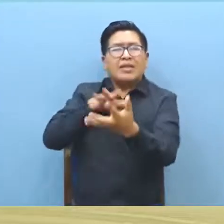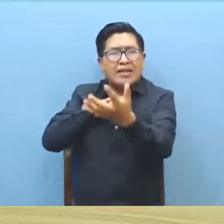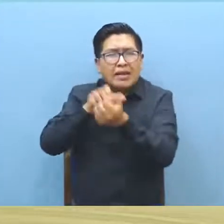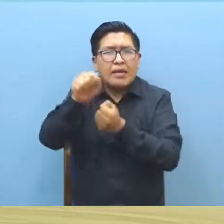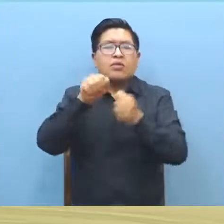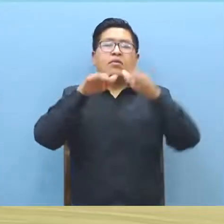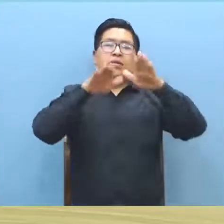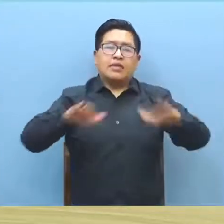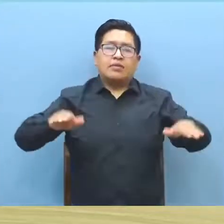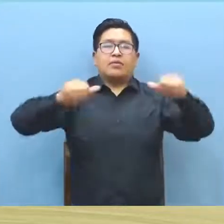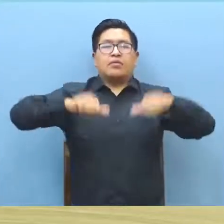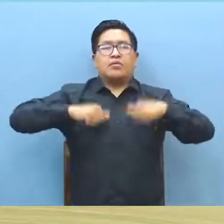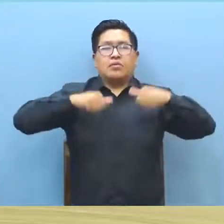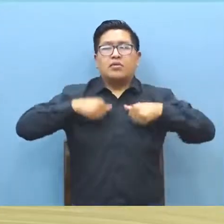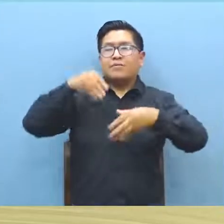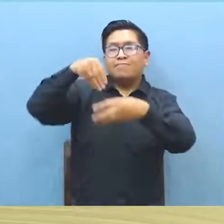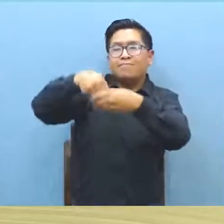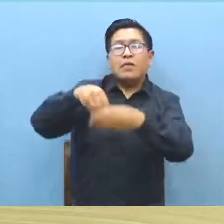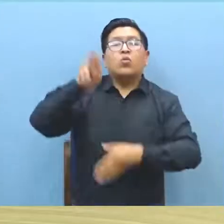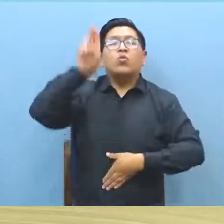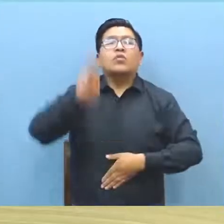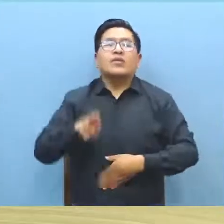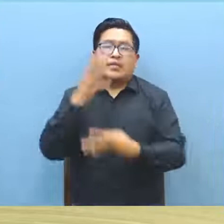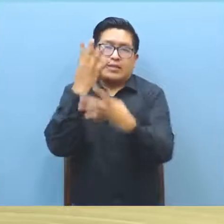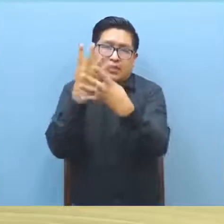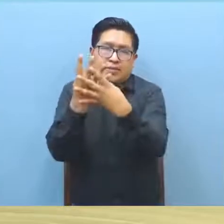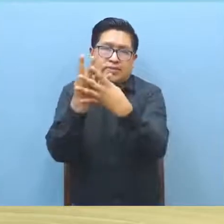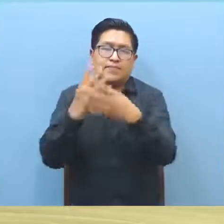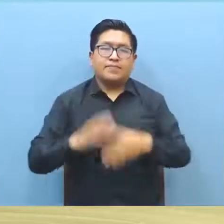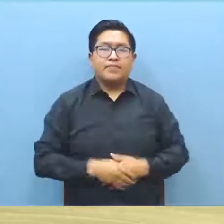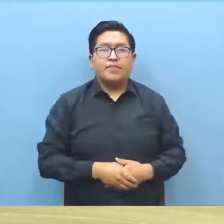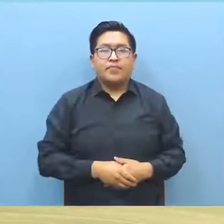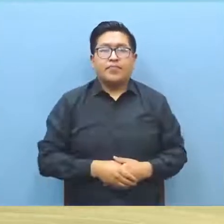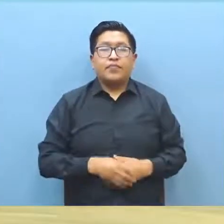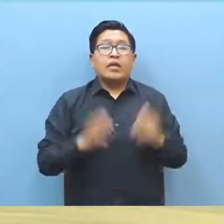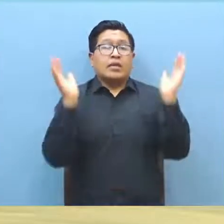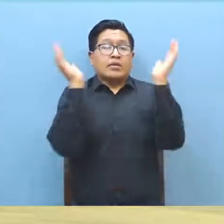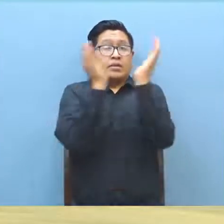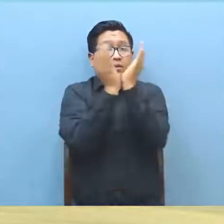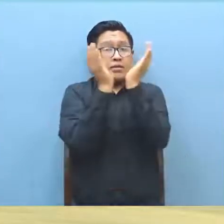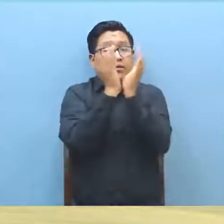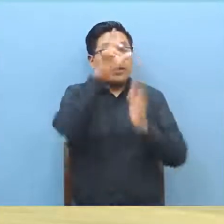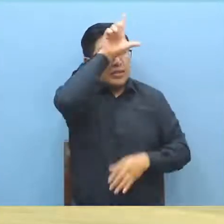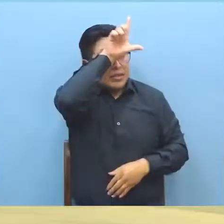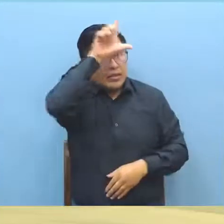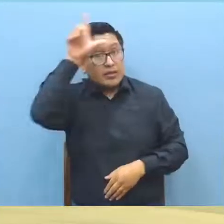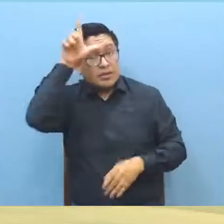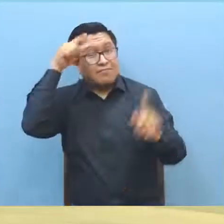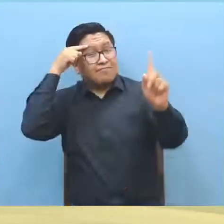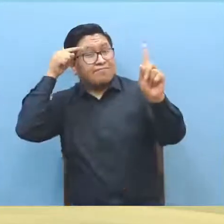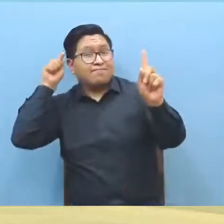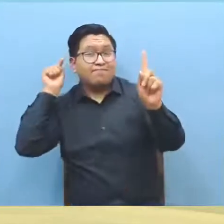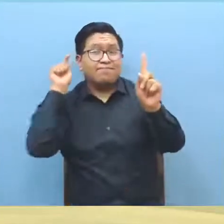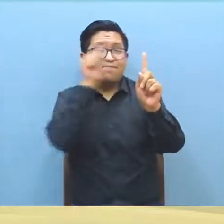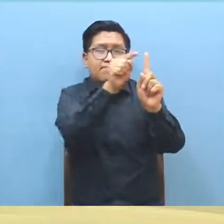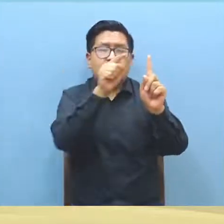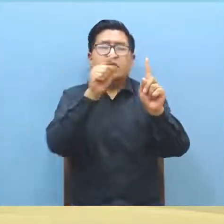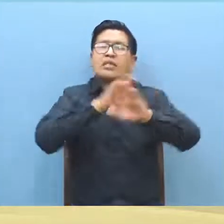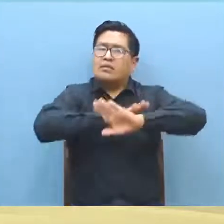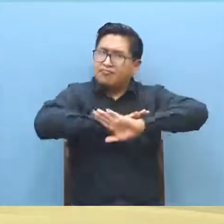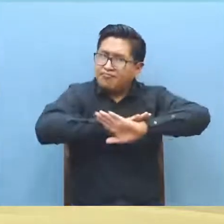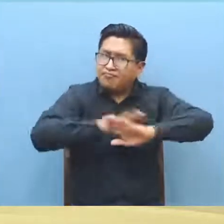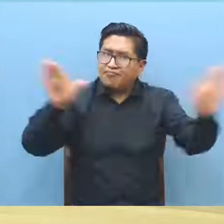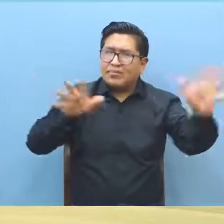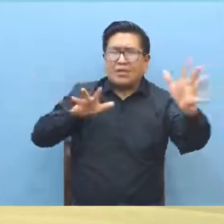efectivos del Centro Penitenciario de San Miguel de Uncía. La Coordinación Regional de la Defensoría del Pueblo de Yayagua con el objetivo de